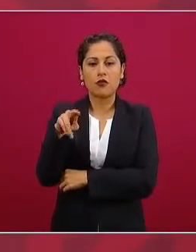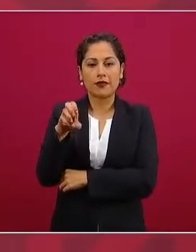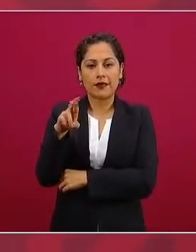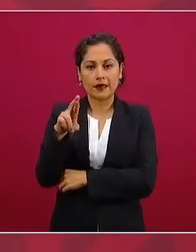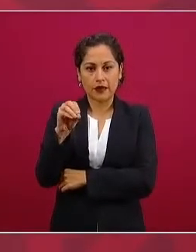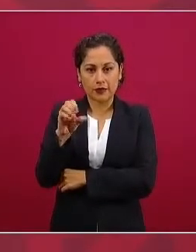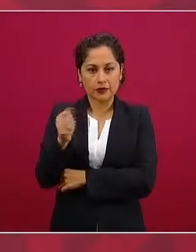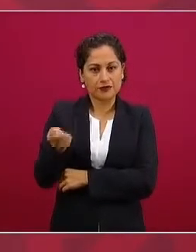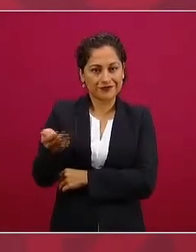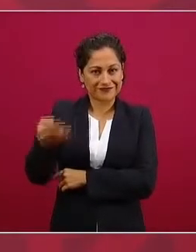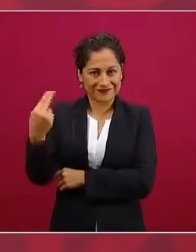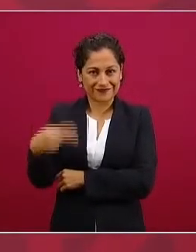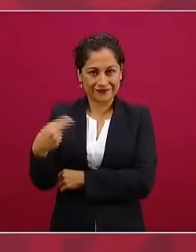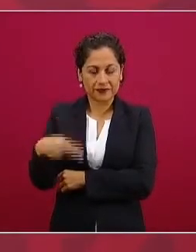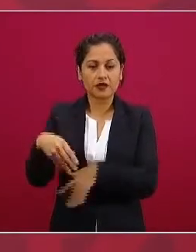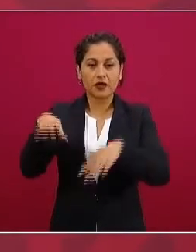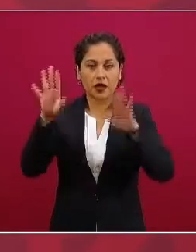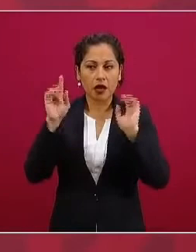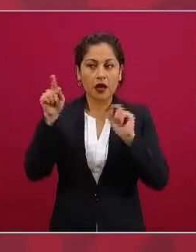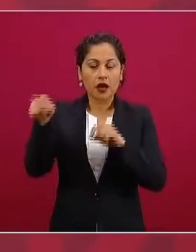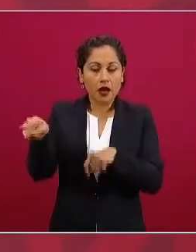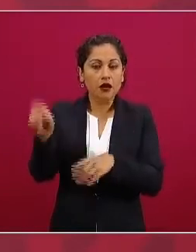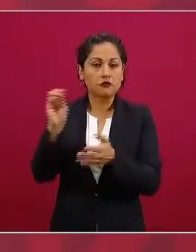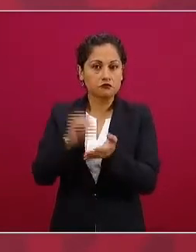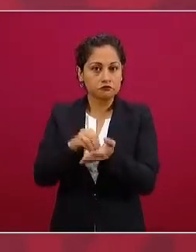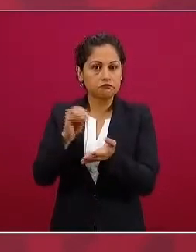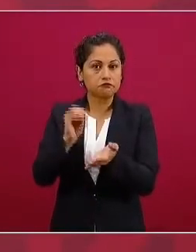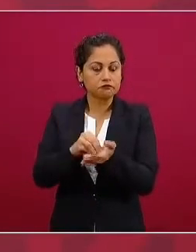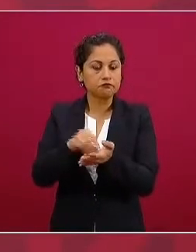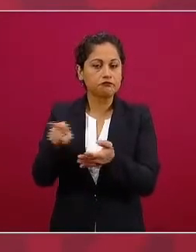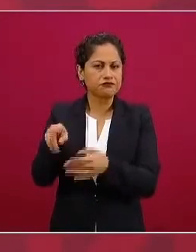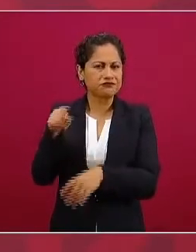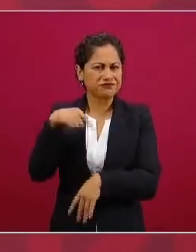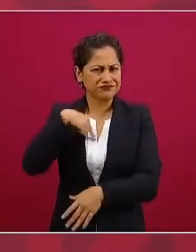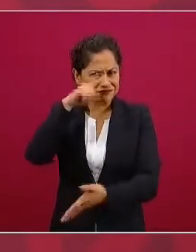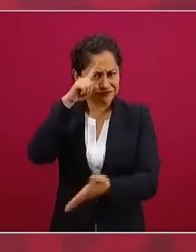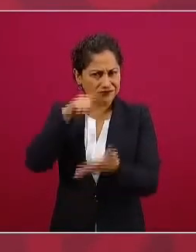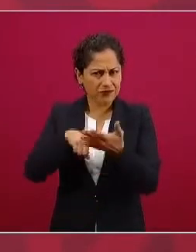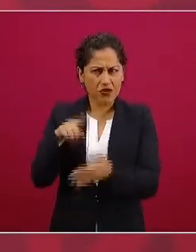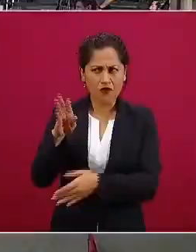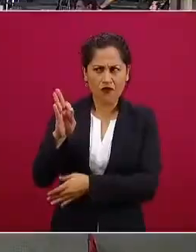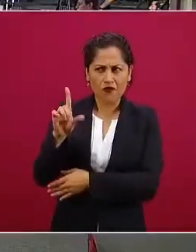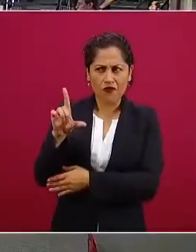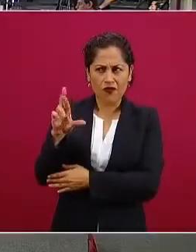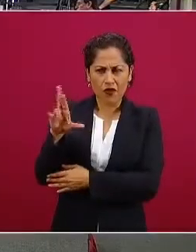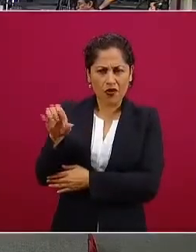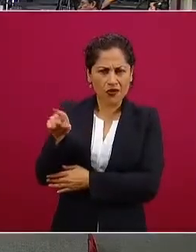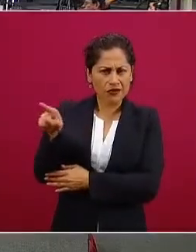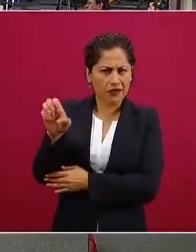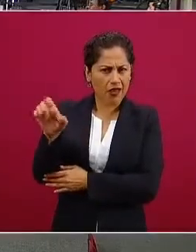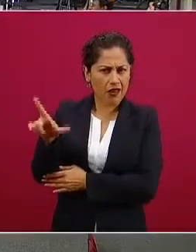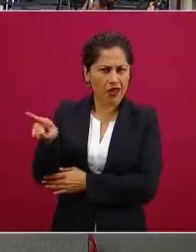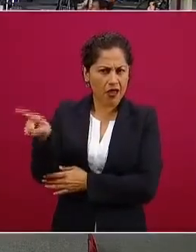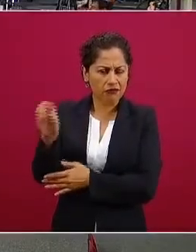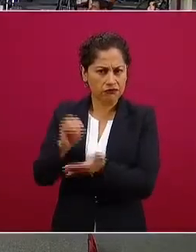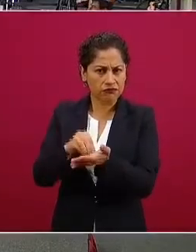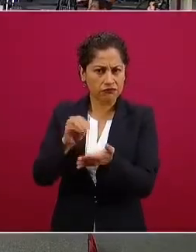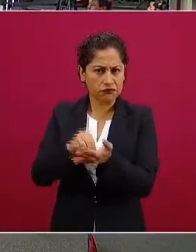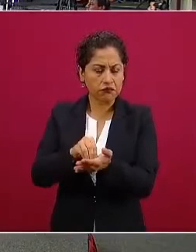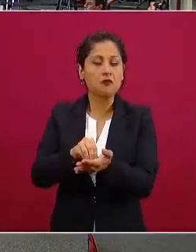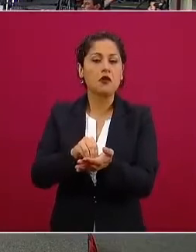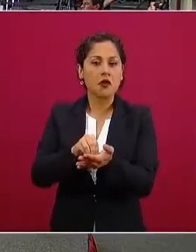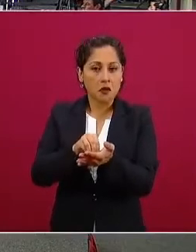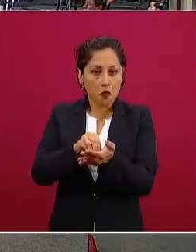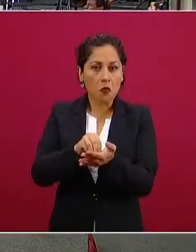creo que está todavía Helio Flores sí sí está sí pero